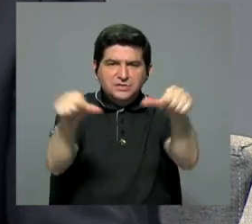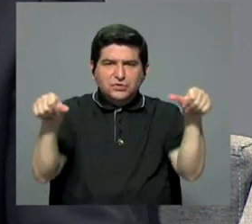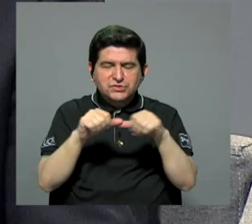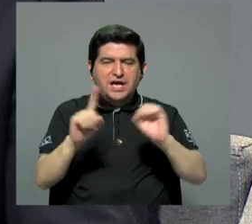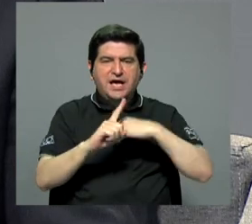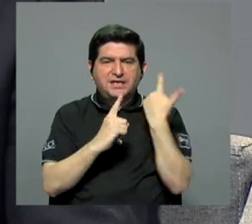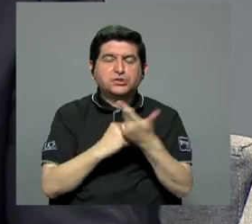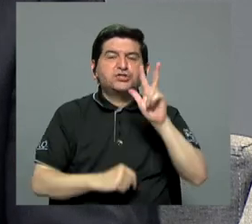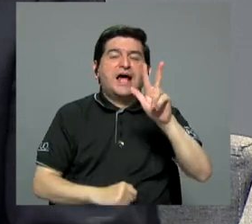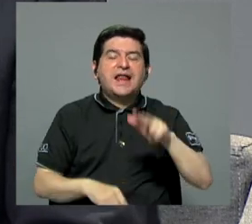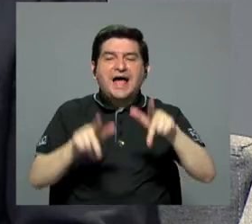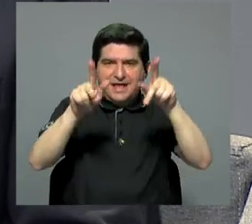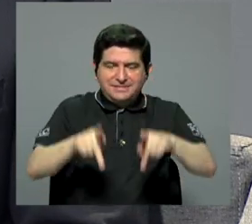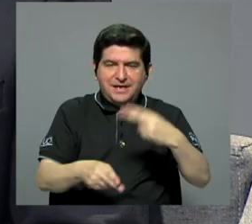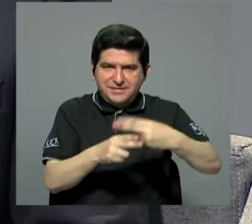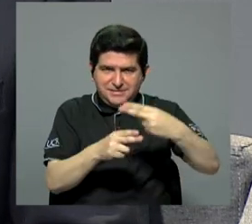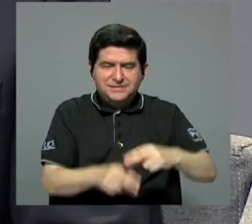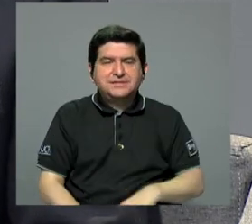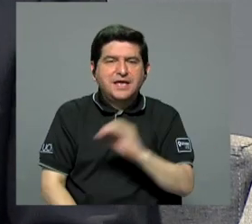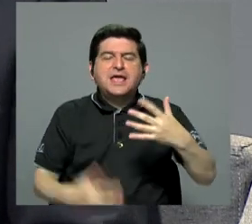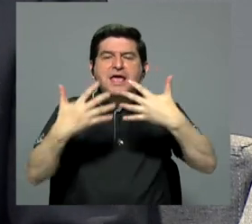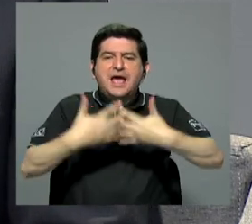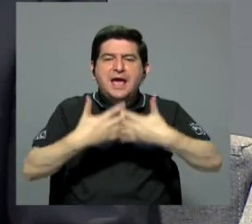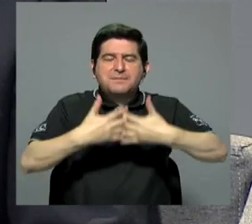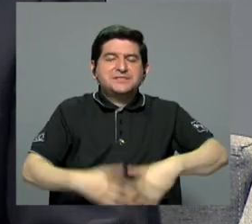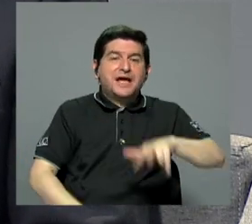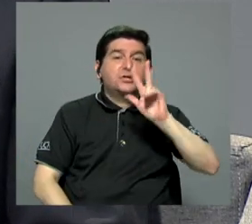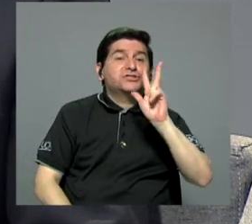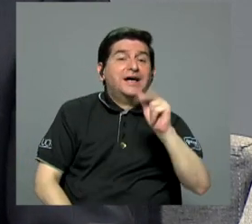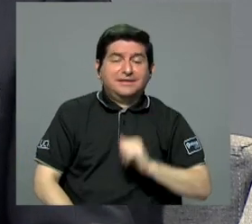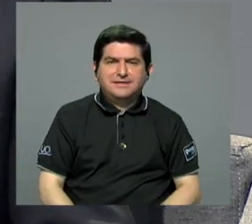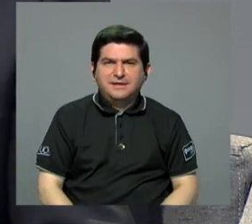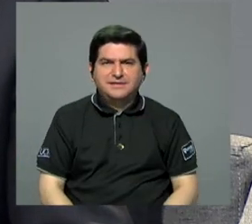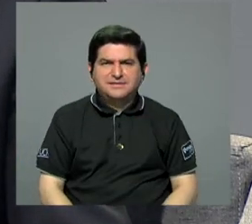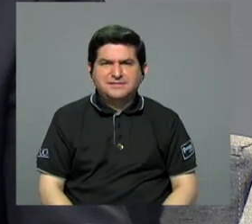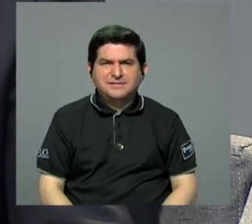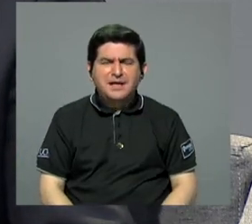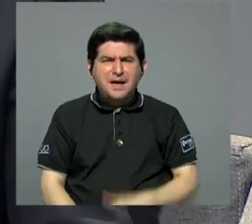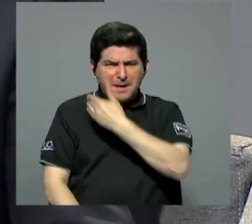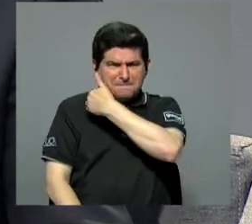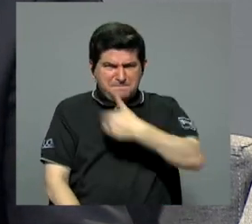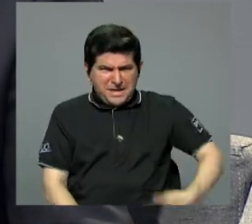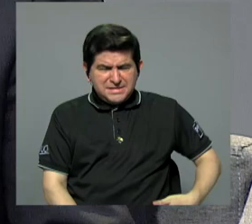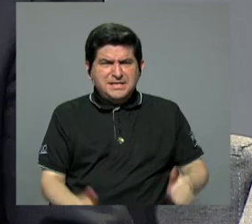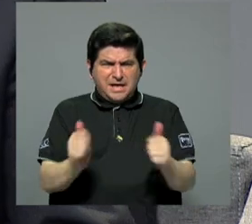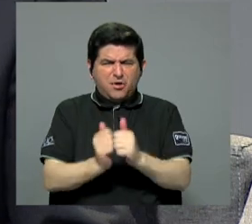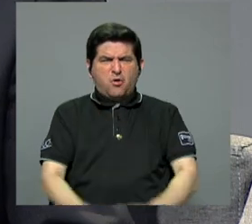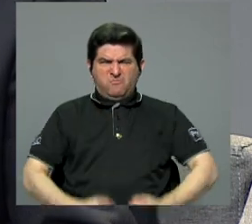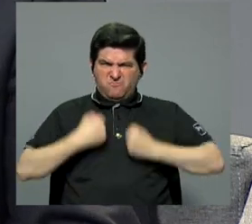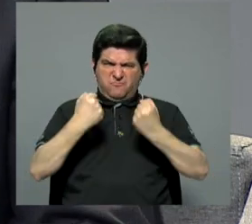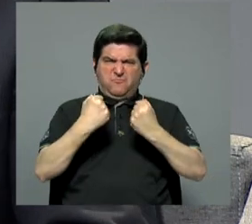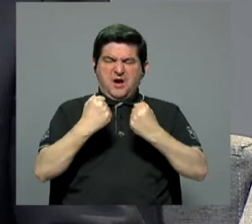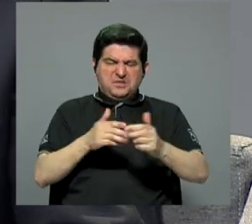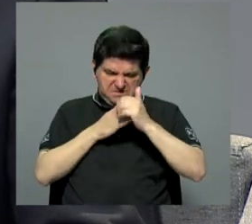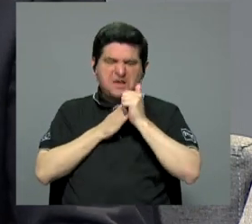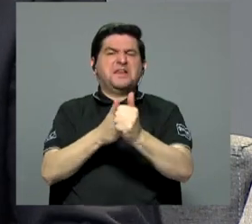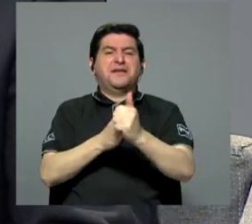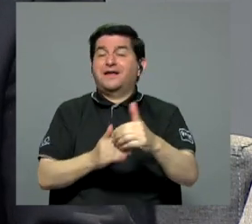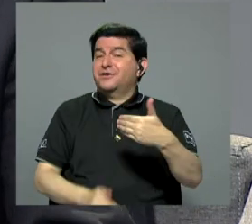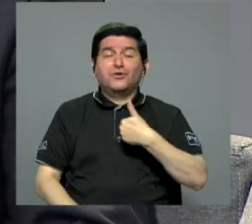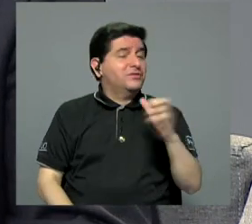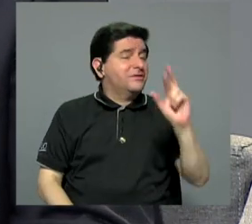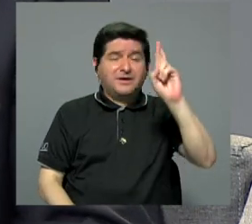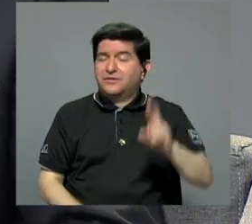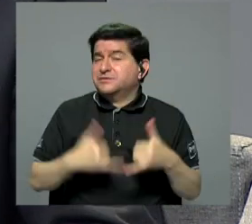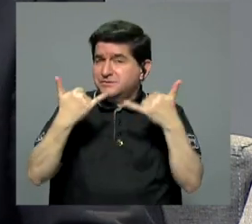sociales nombran tres directivos y el sector empresarial nombra tres directivos, ¿qué le cuesta a un presidente con pantalones y con liderazgo que no tenemos